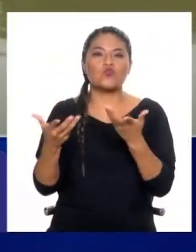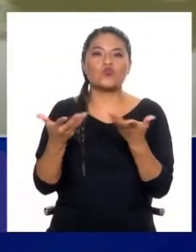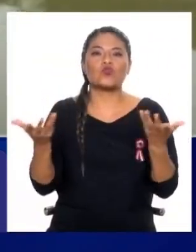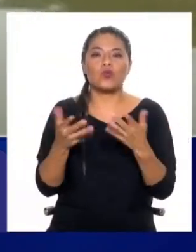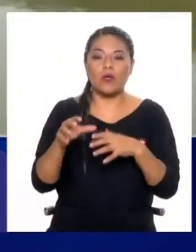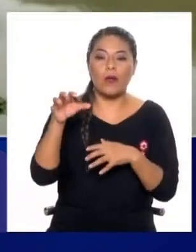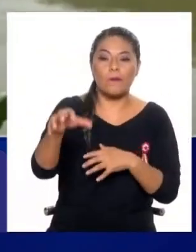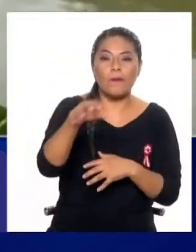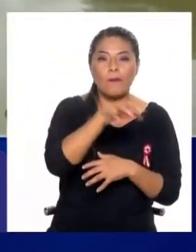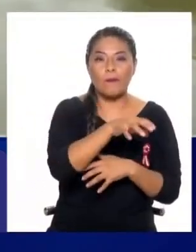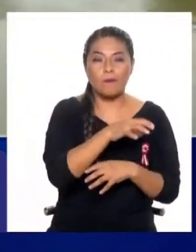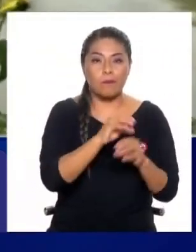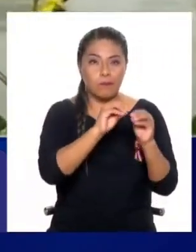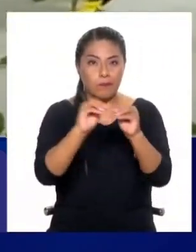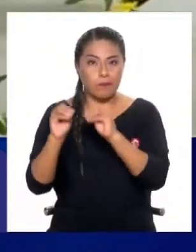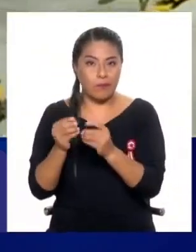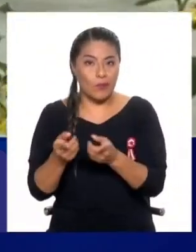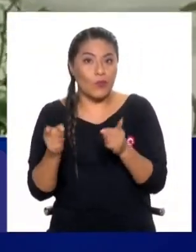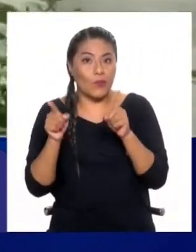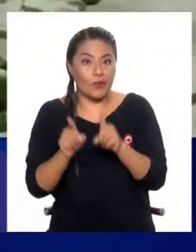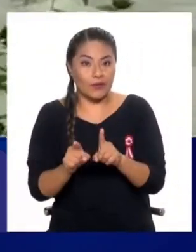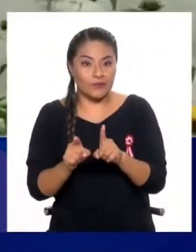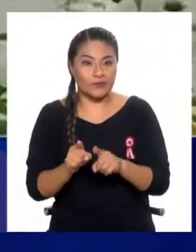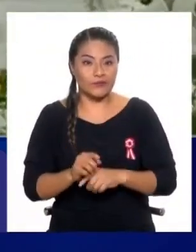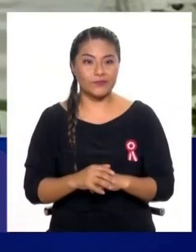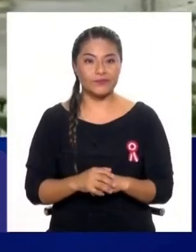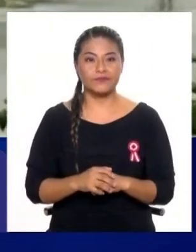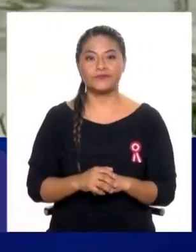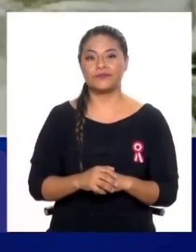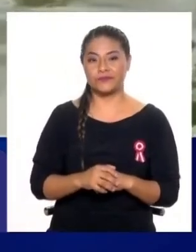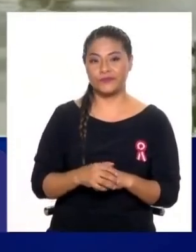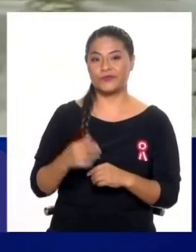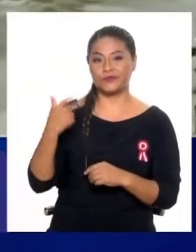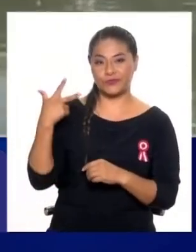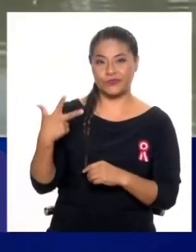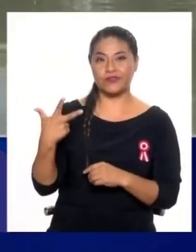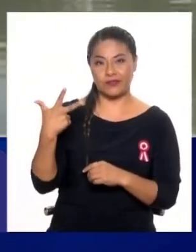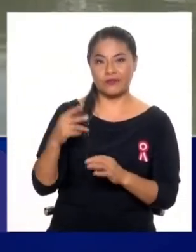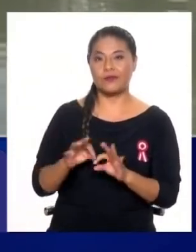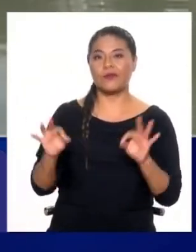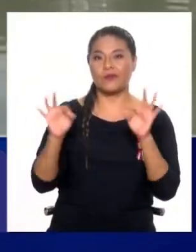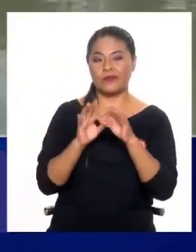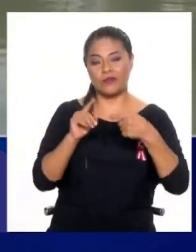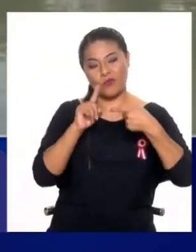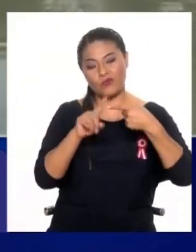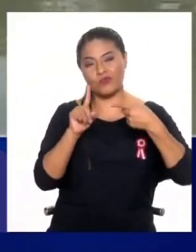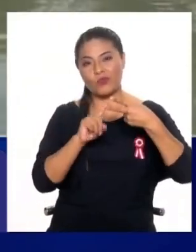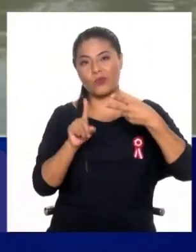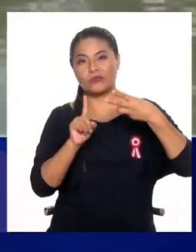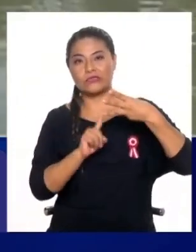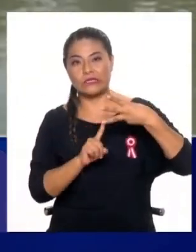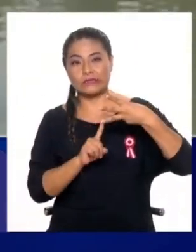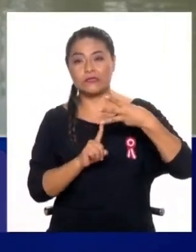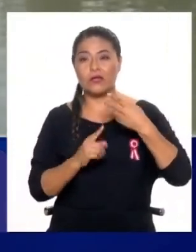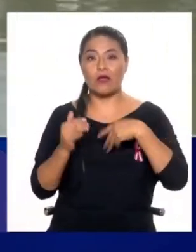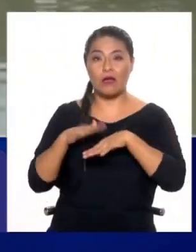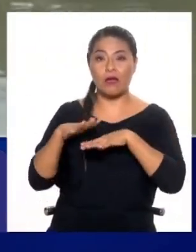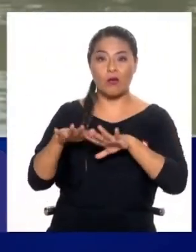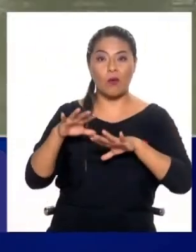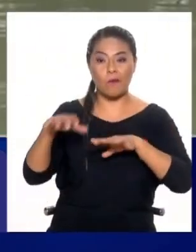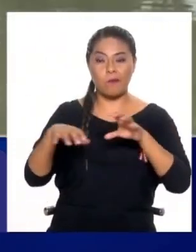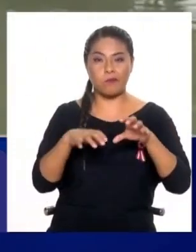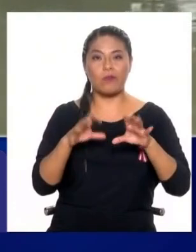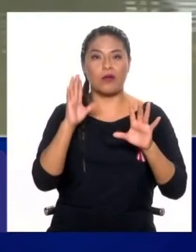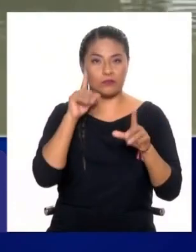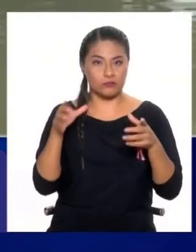y dónde se van a hacer y cuándo se van a hacer. Entonces son estos tres aspectos importantes y donde tienen que intervenir los tres niveles de